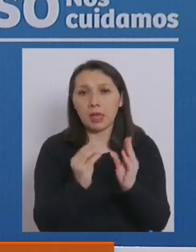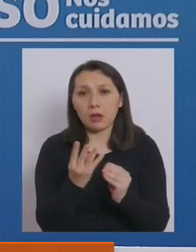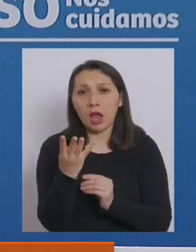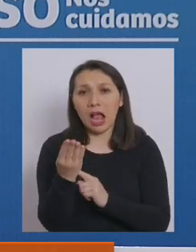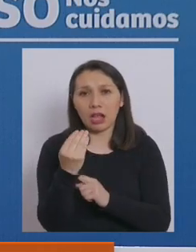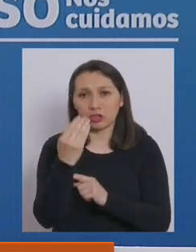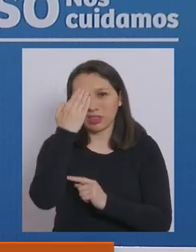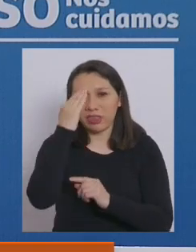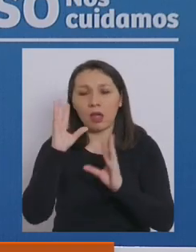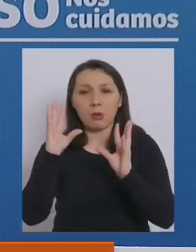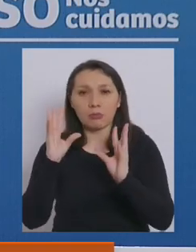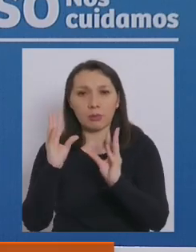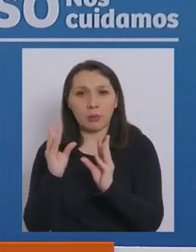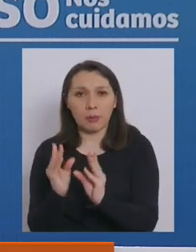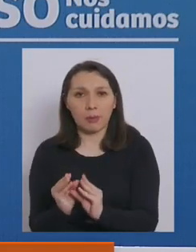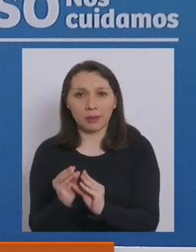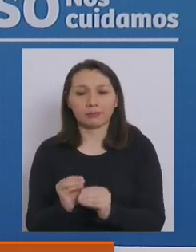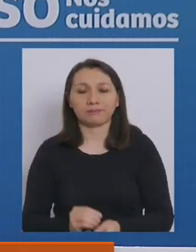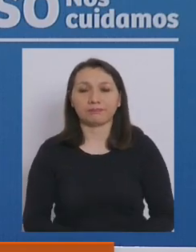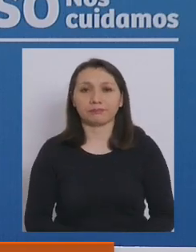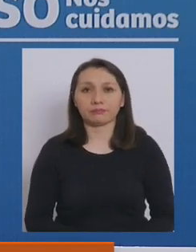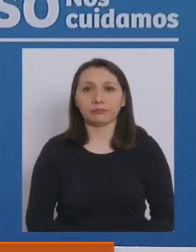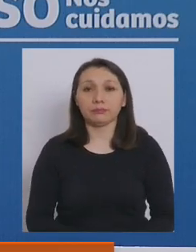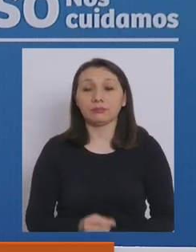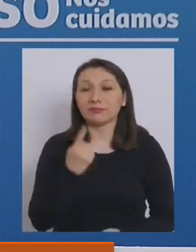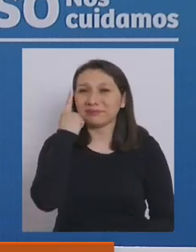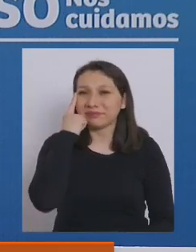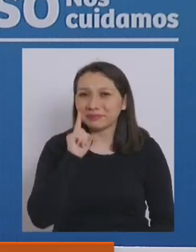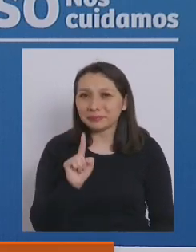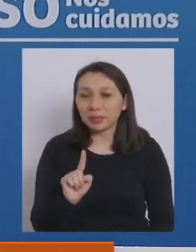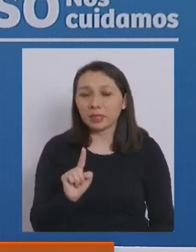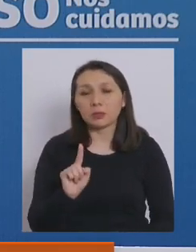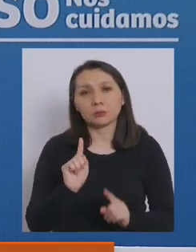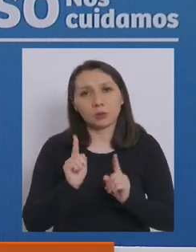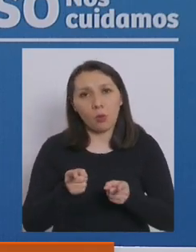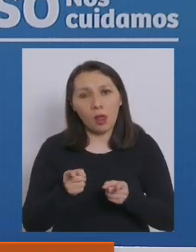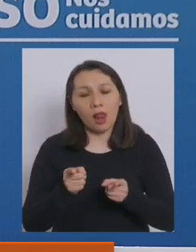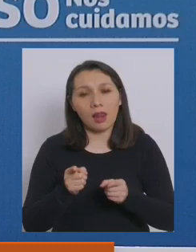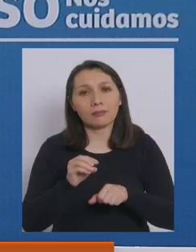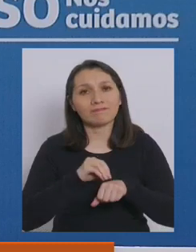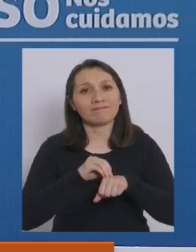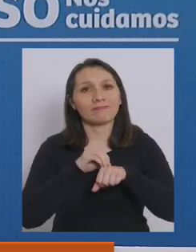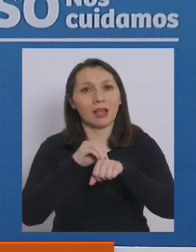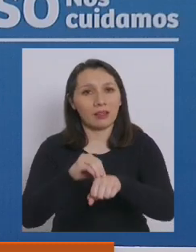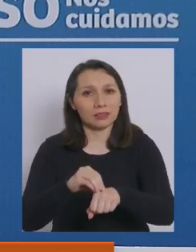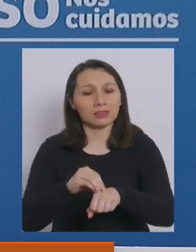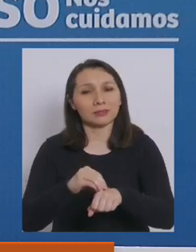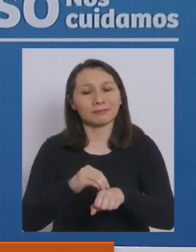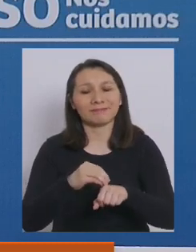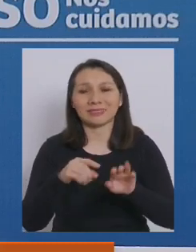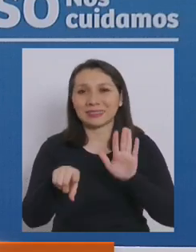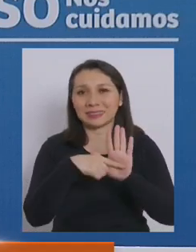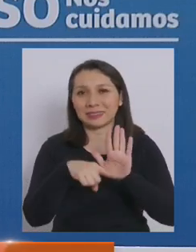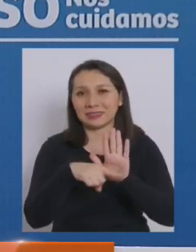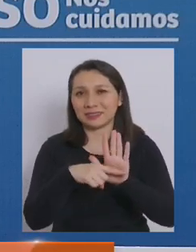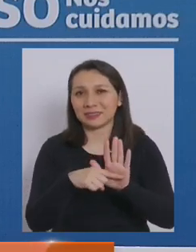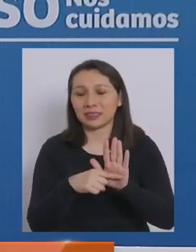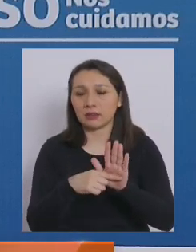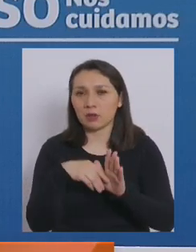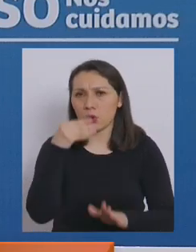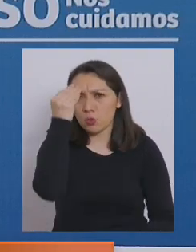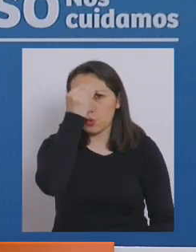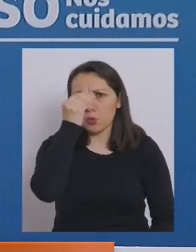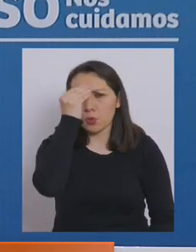en los últimos 14 días. Sin embargo, debo dar advertencias negativas, es decir, una